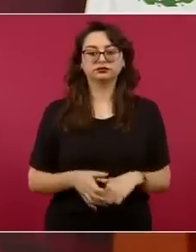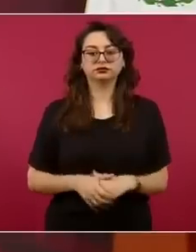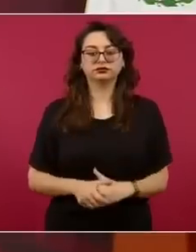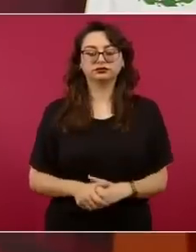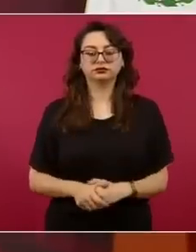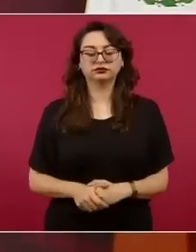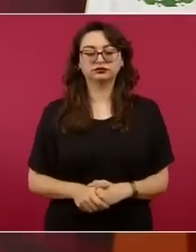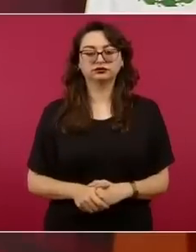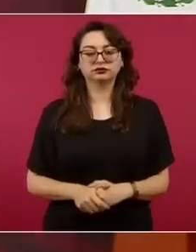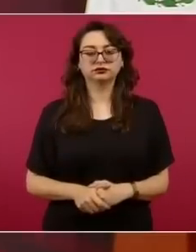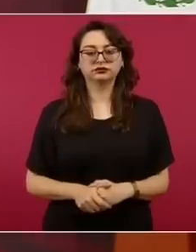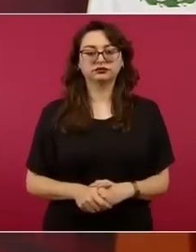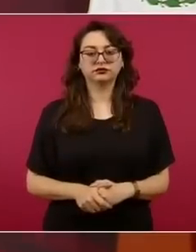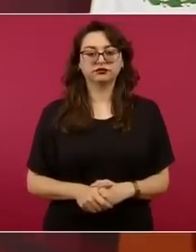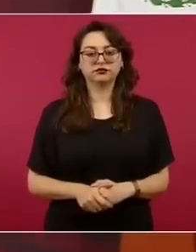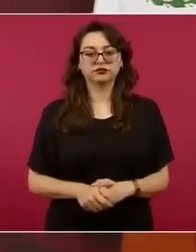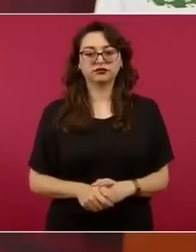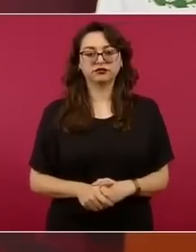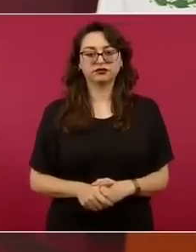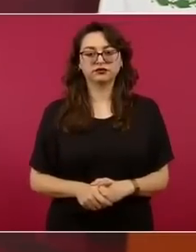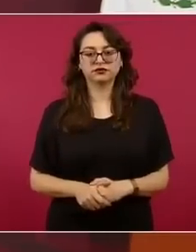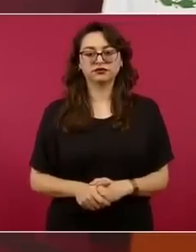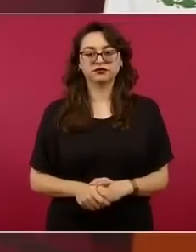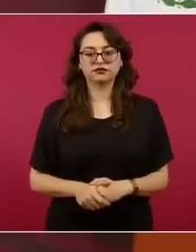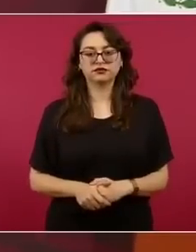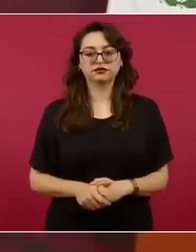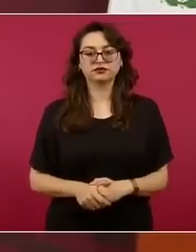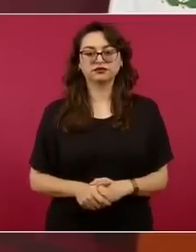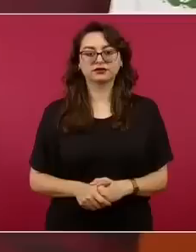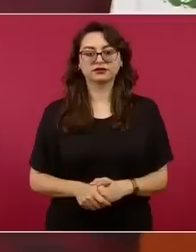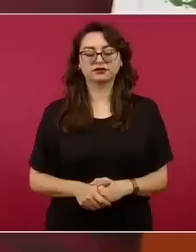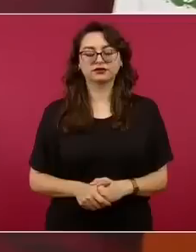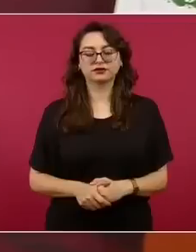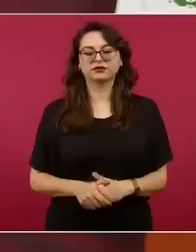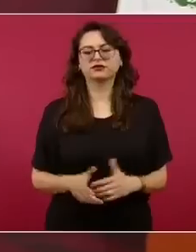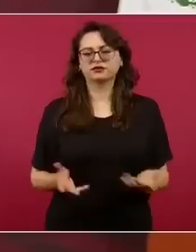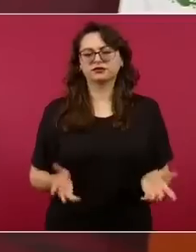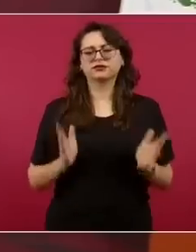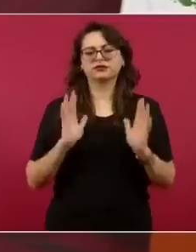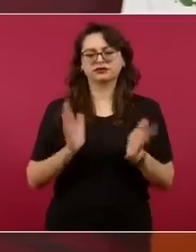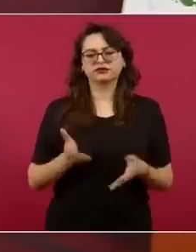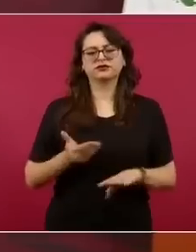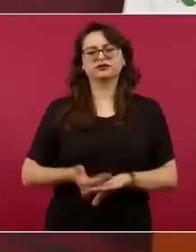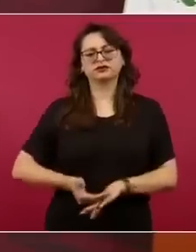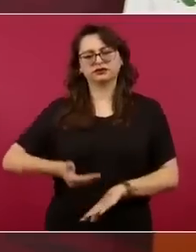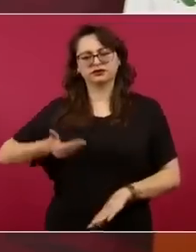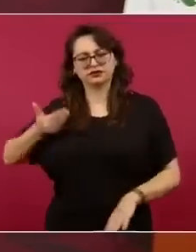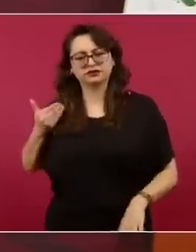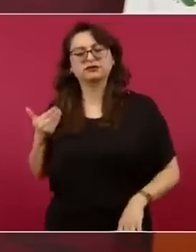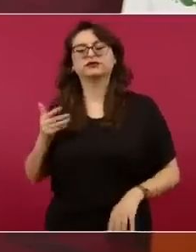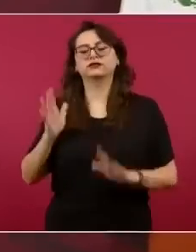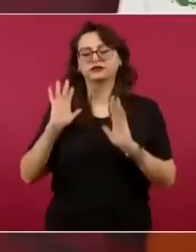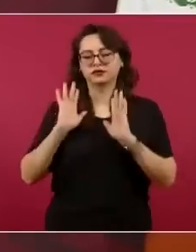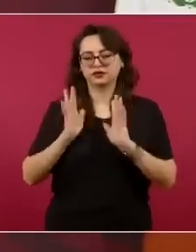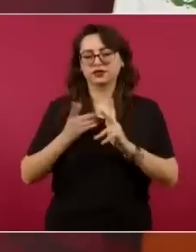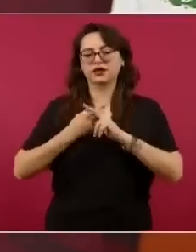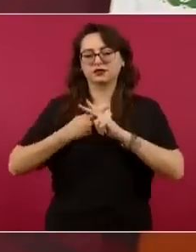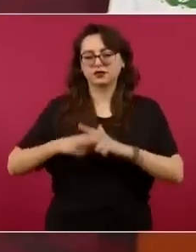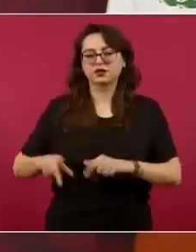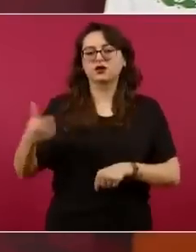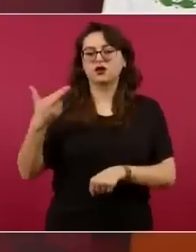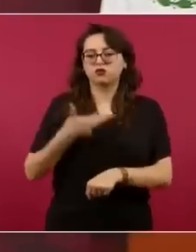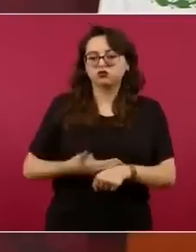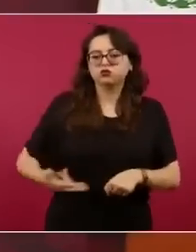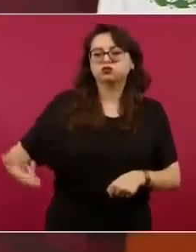acuerdo, o sea, se estaba viendo, pero todavía no sé si ya